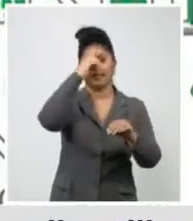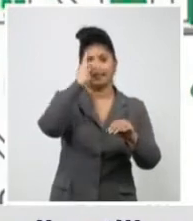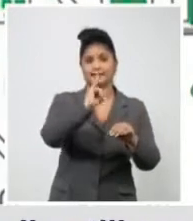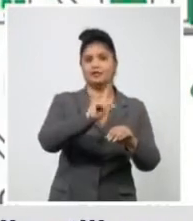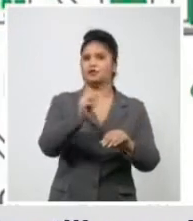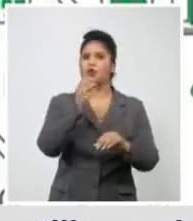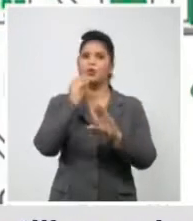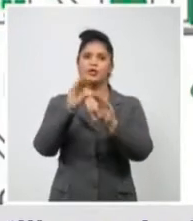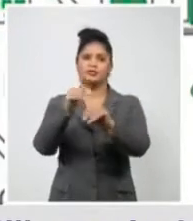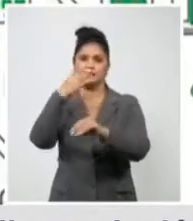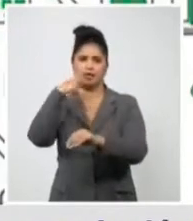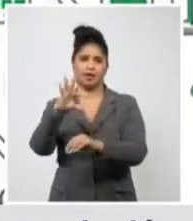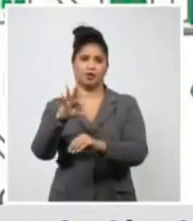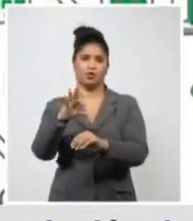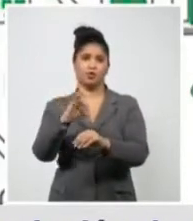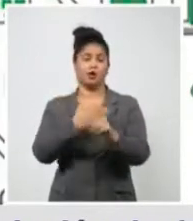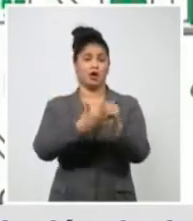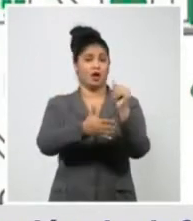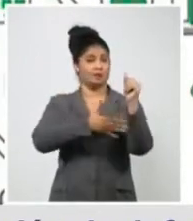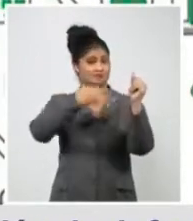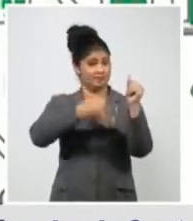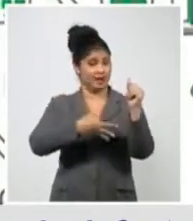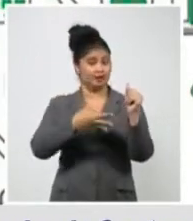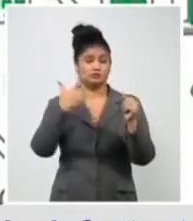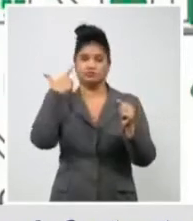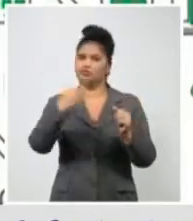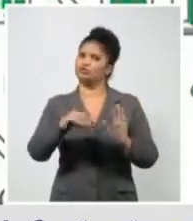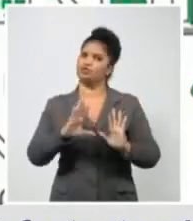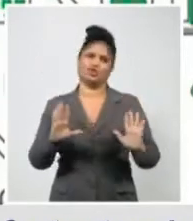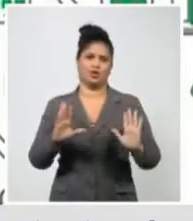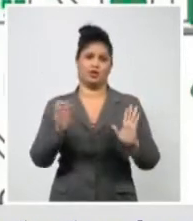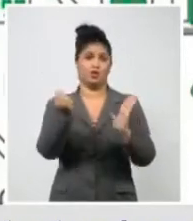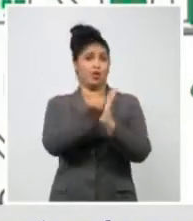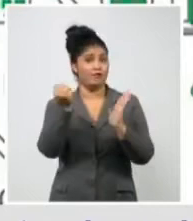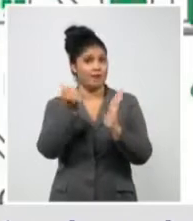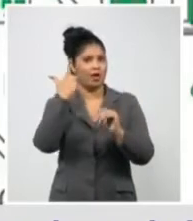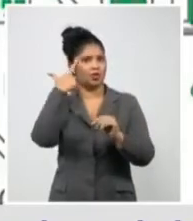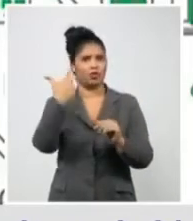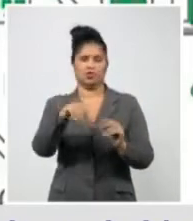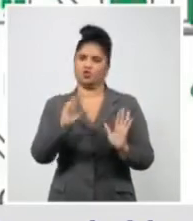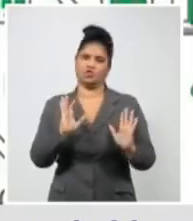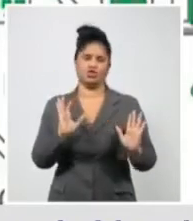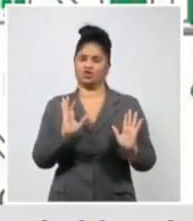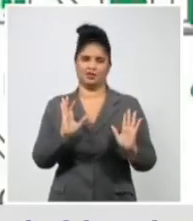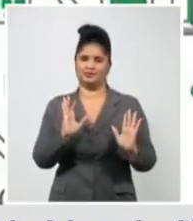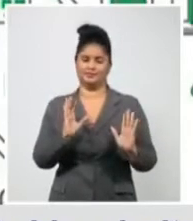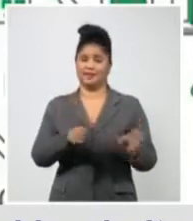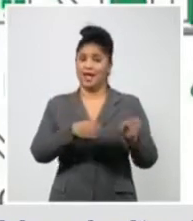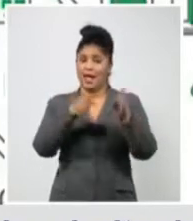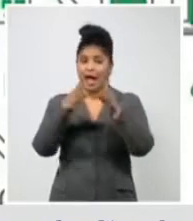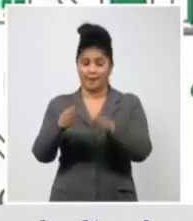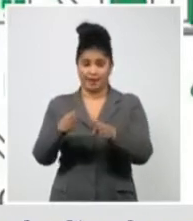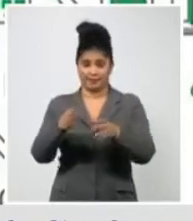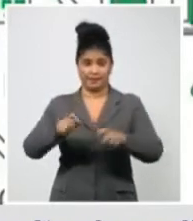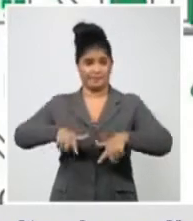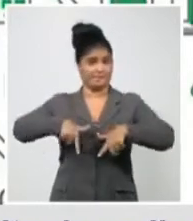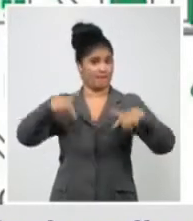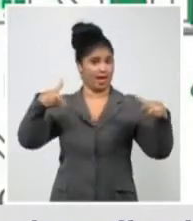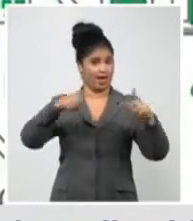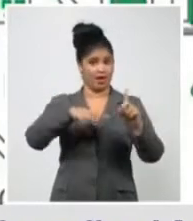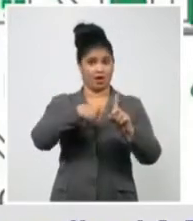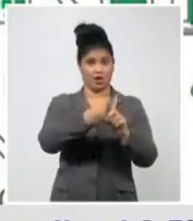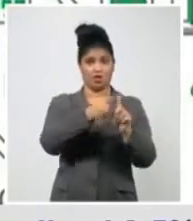porque se está reportando un número elevado de casos diariamente, y uno estudia grupos